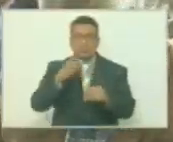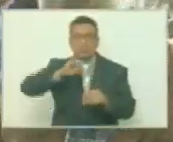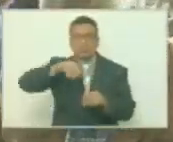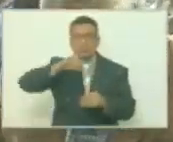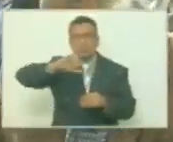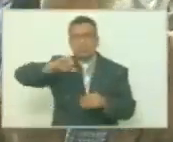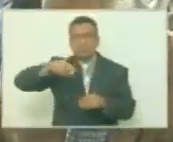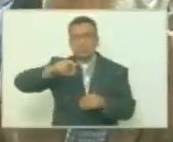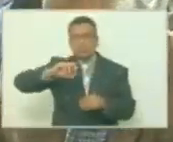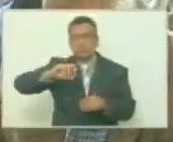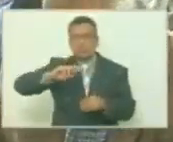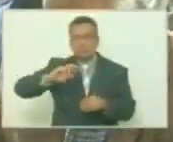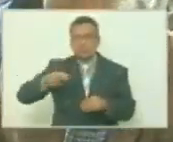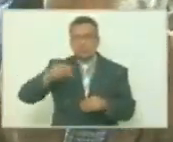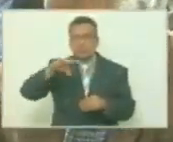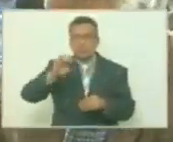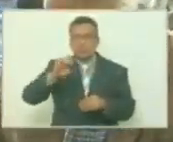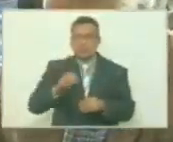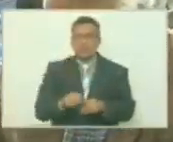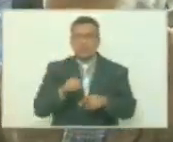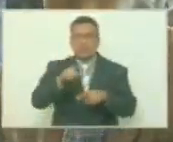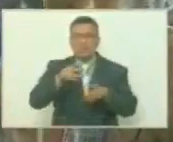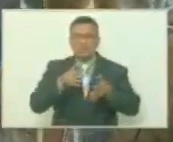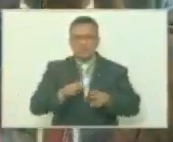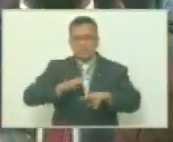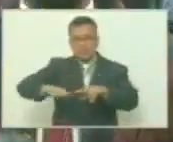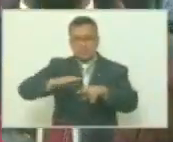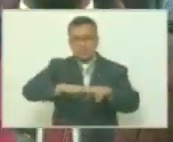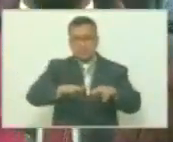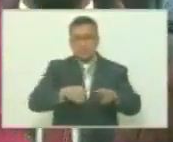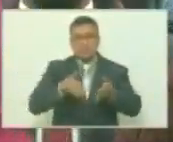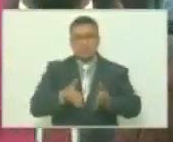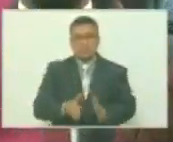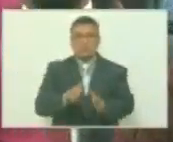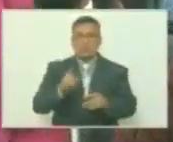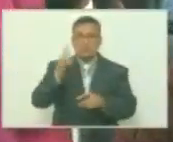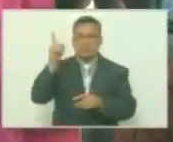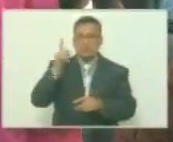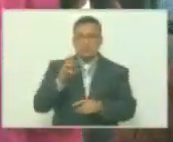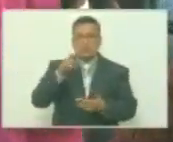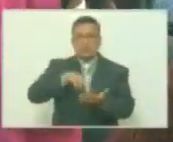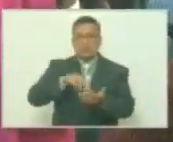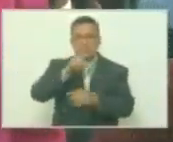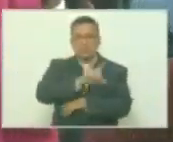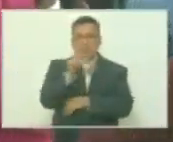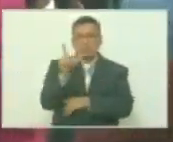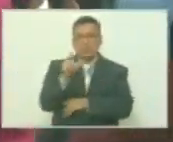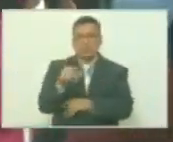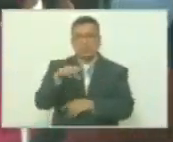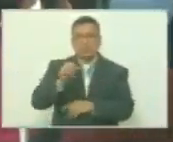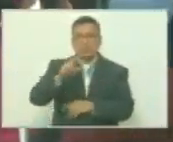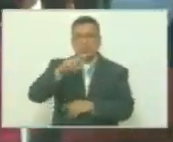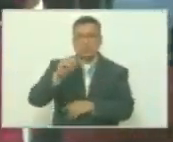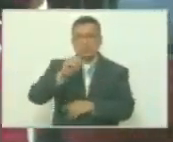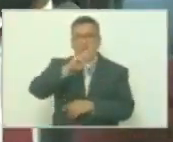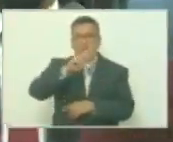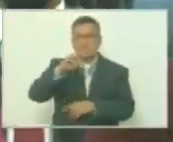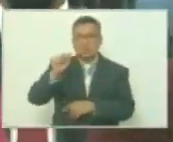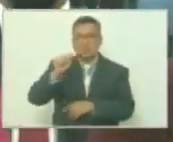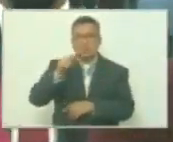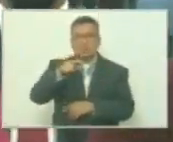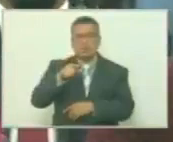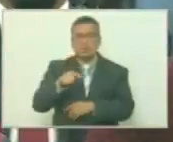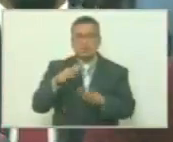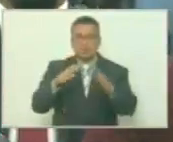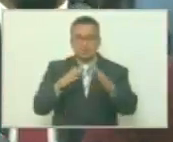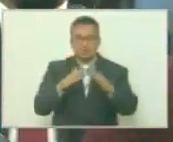Rodríguez, quien desde su niñez, nacido allá en el estado Lara, en Carora, en un